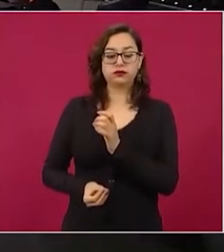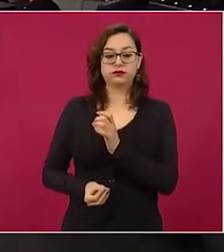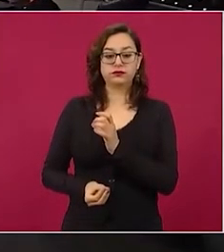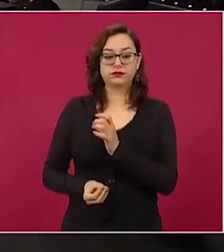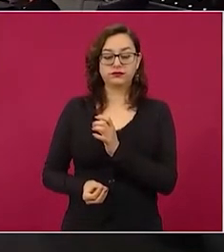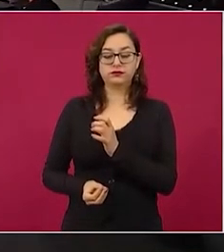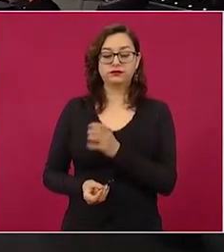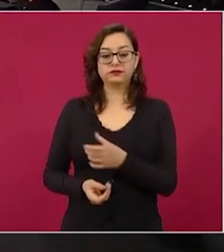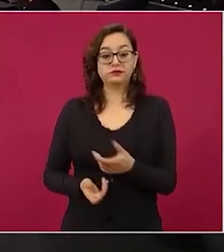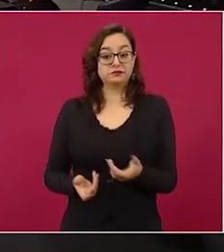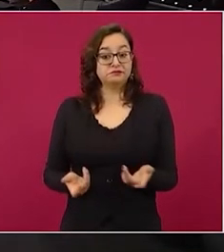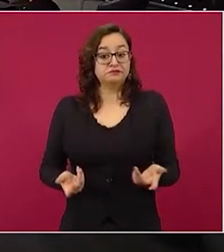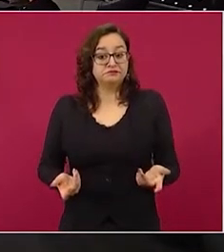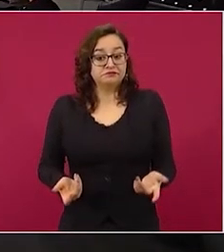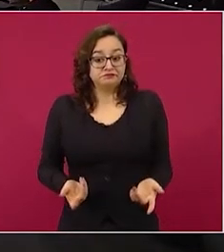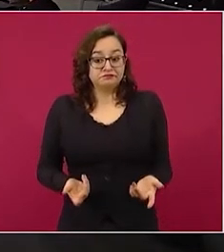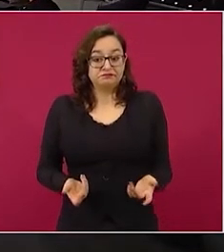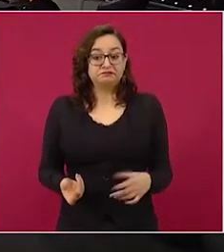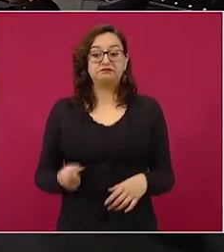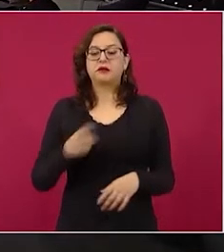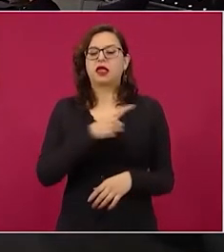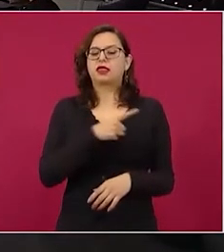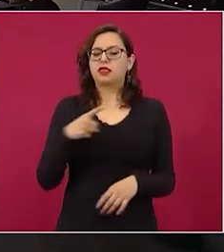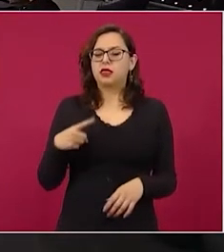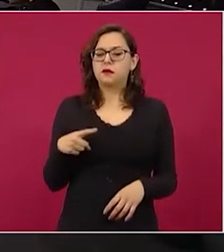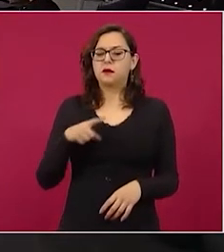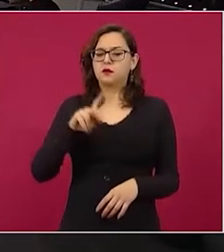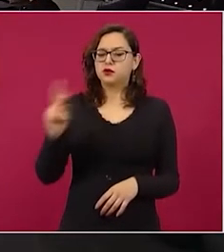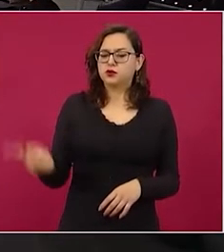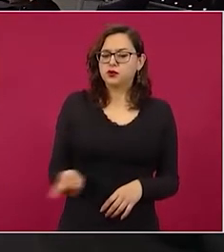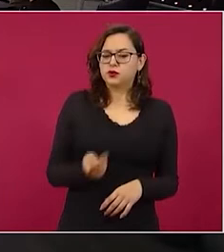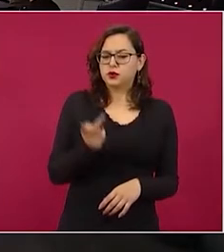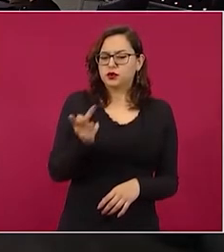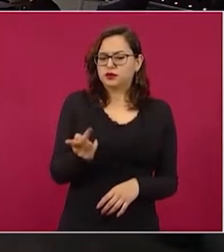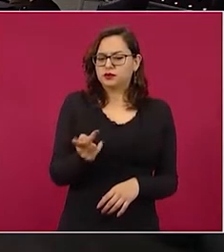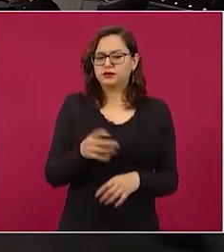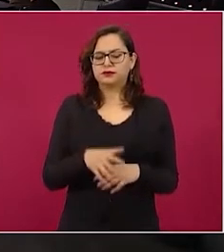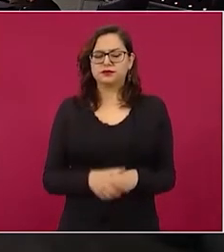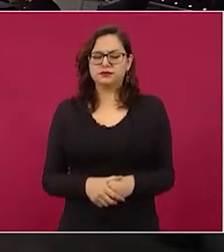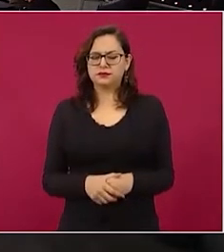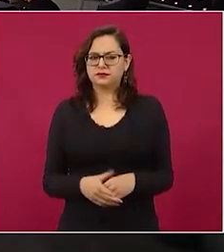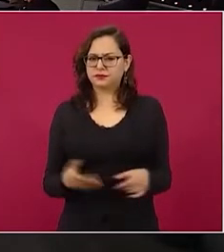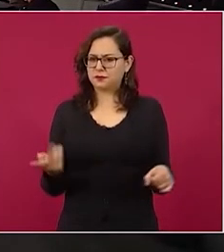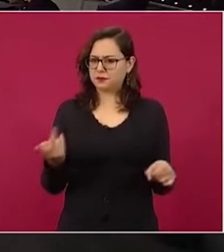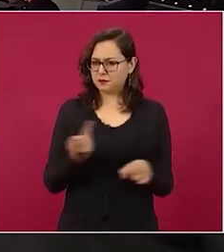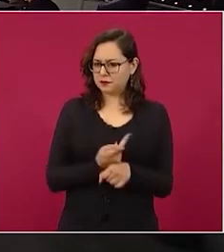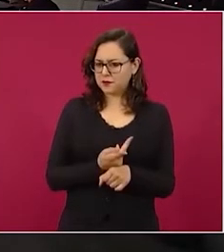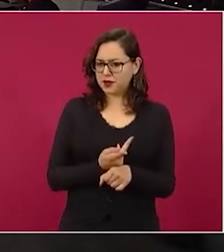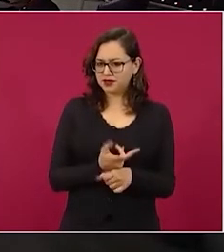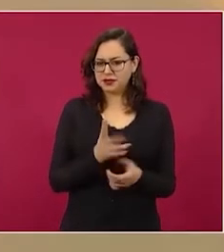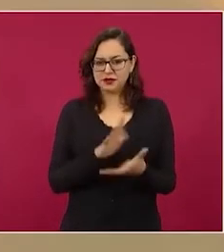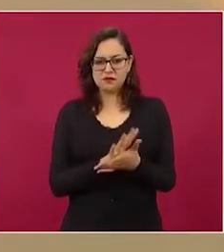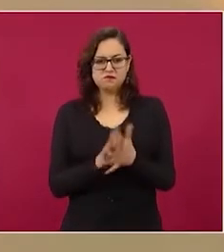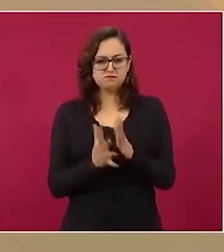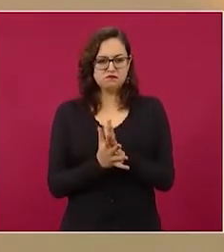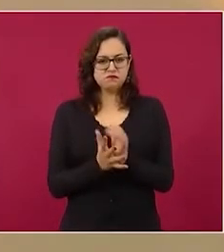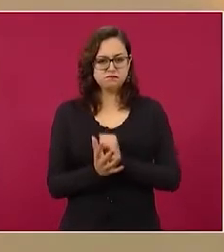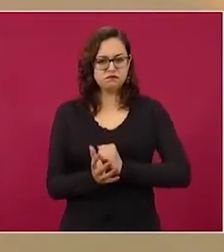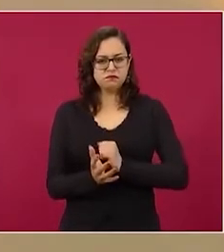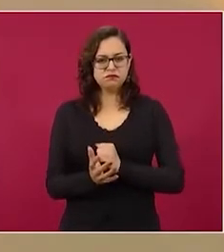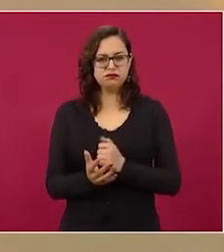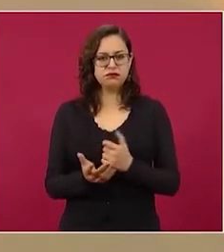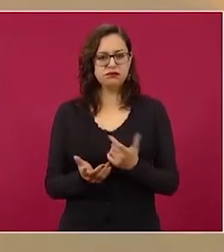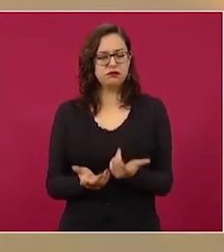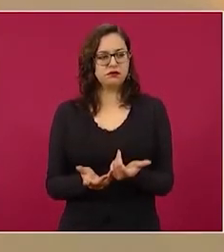Cabe la pregunta ¿cómo es que con tantas influencias en este caso sí se